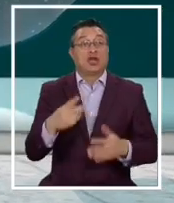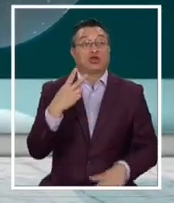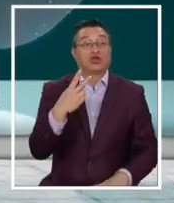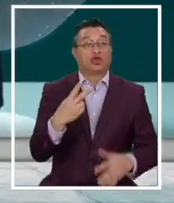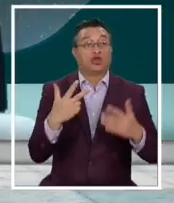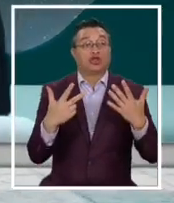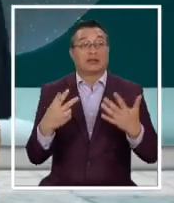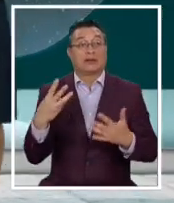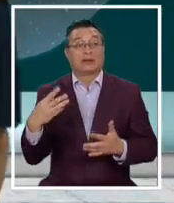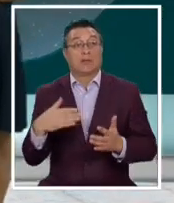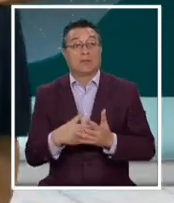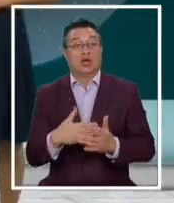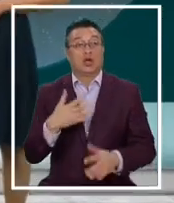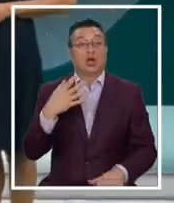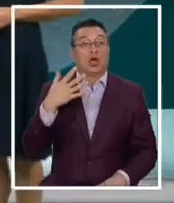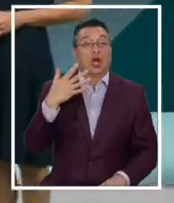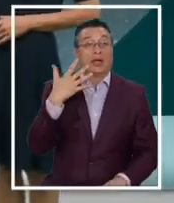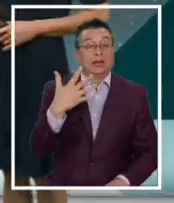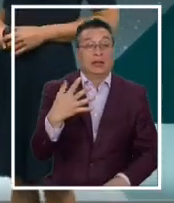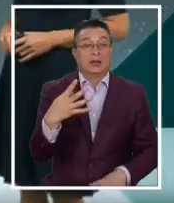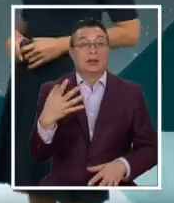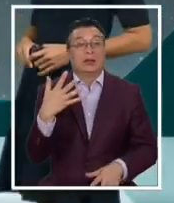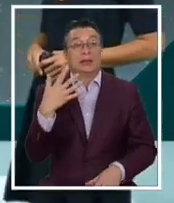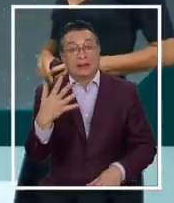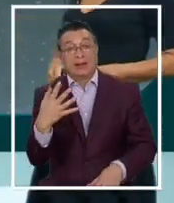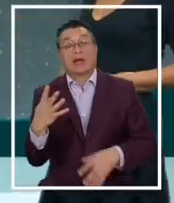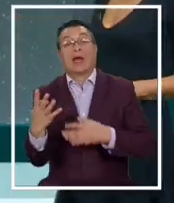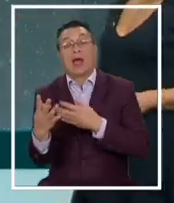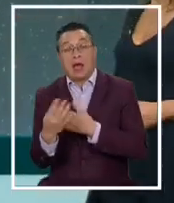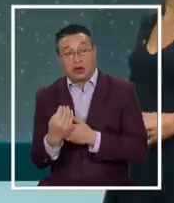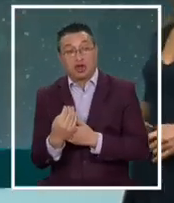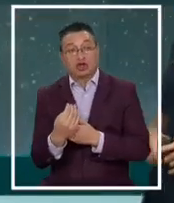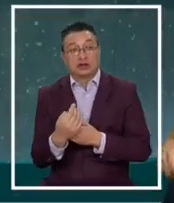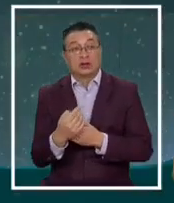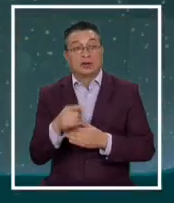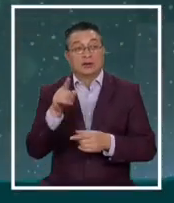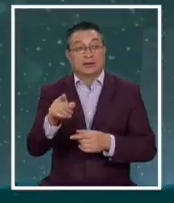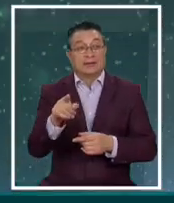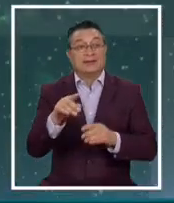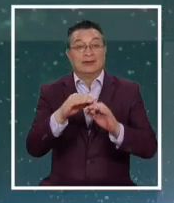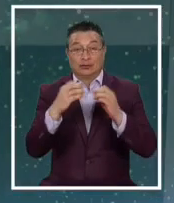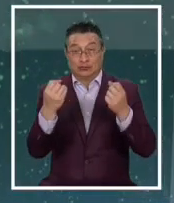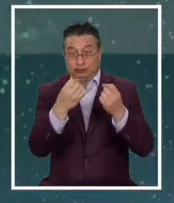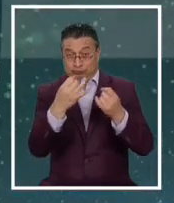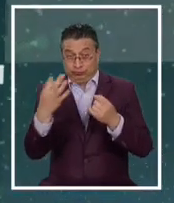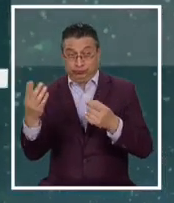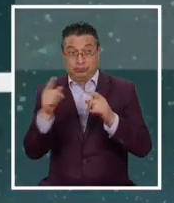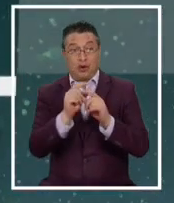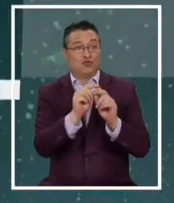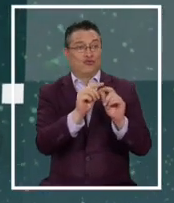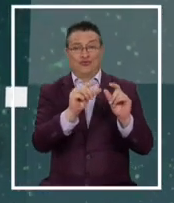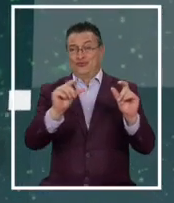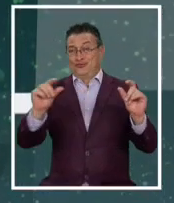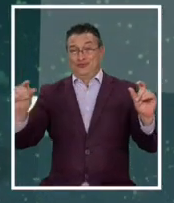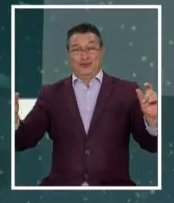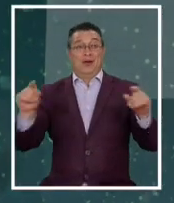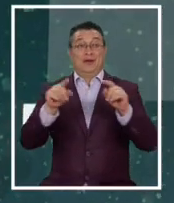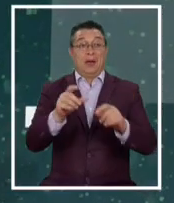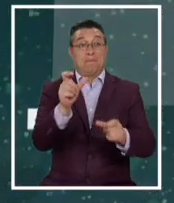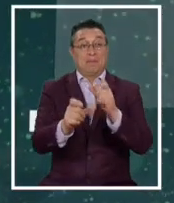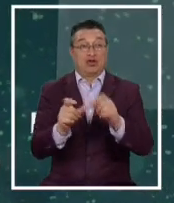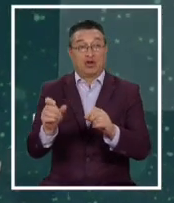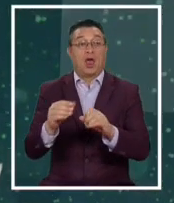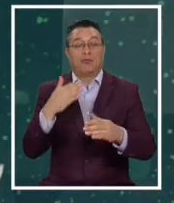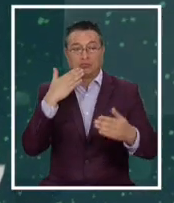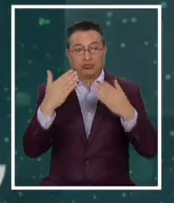139.283.514, hasta me costó el número de lo grande que es, de